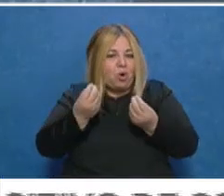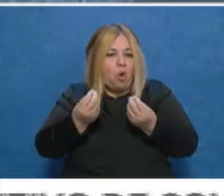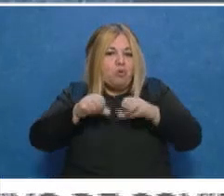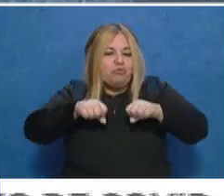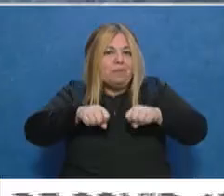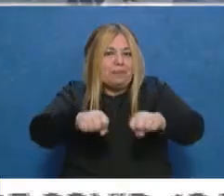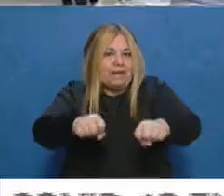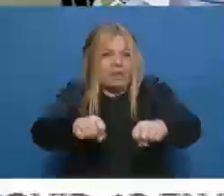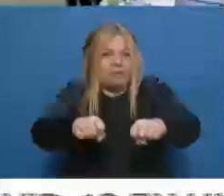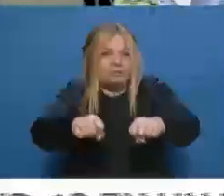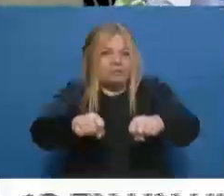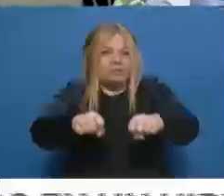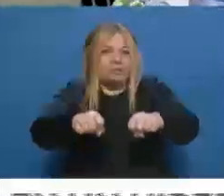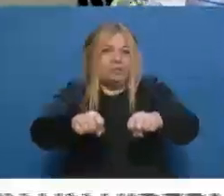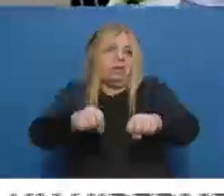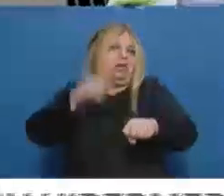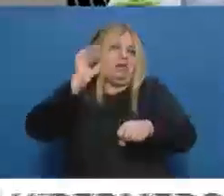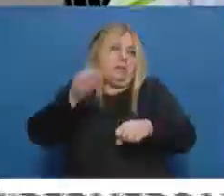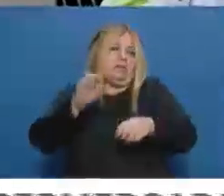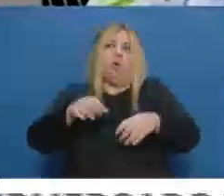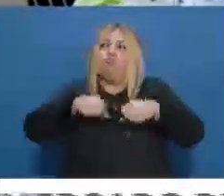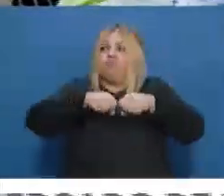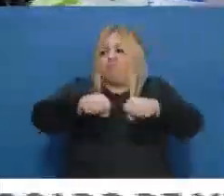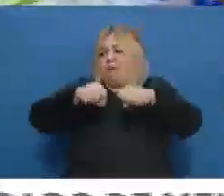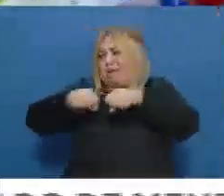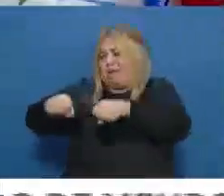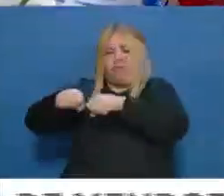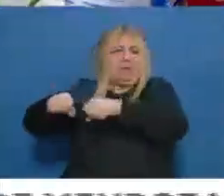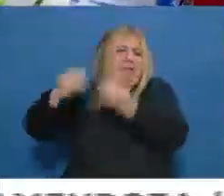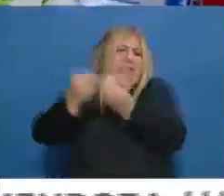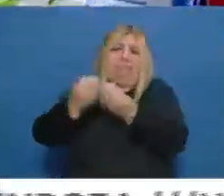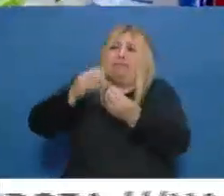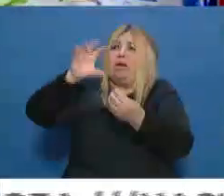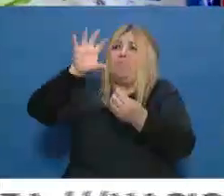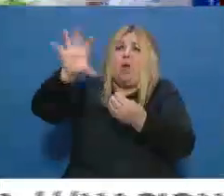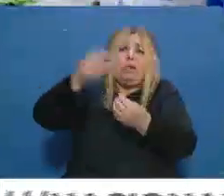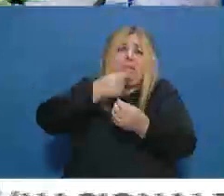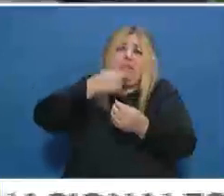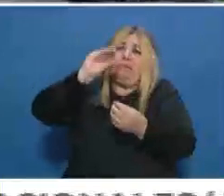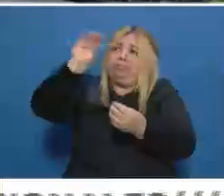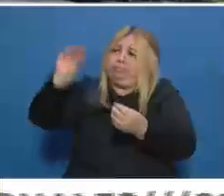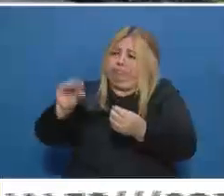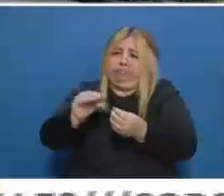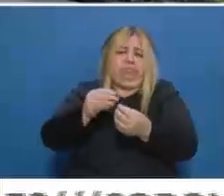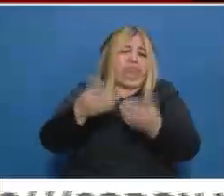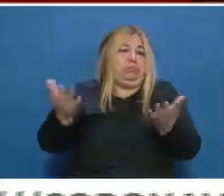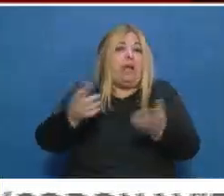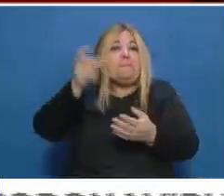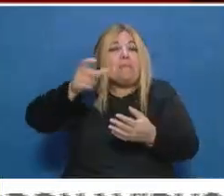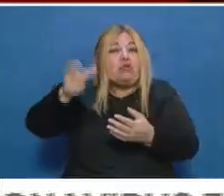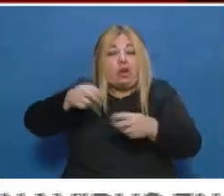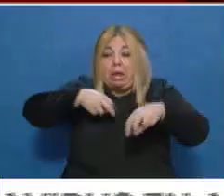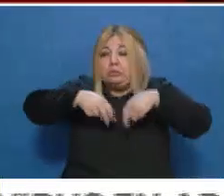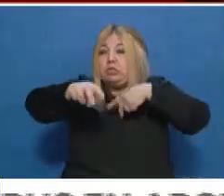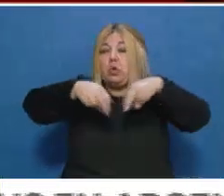que si tenemos en cuenta la cantidad de supermercados que hay en la provincia de Mendoza, la cantidad de personas que circulan, 24 casos por